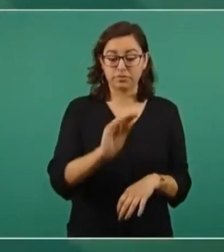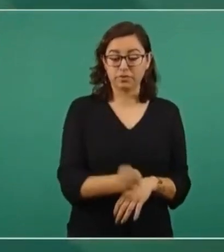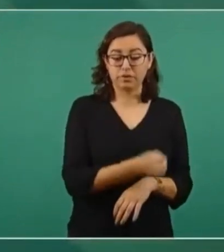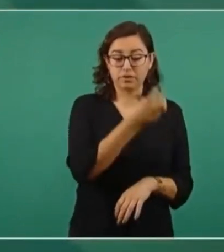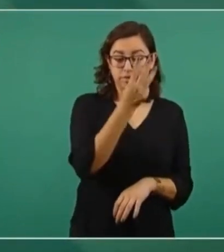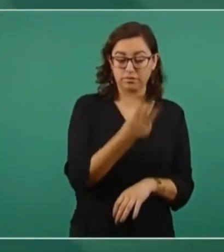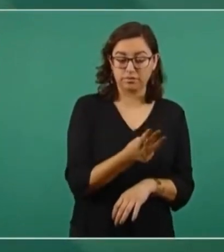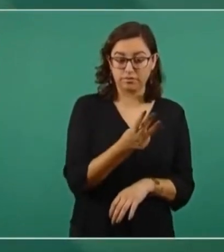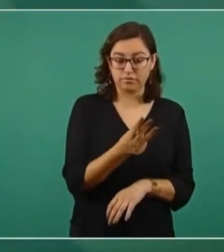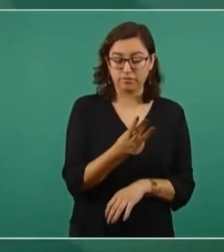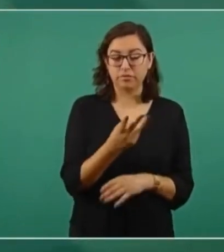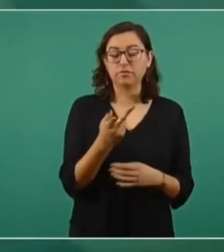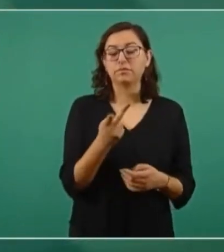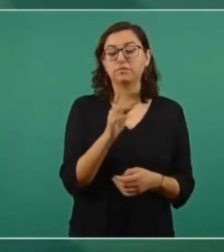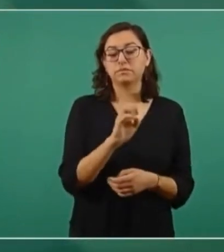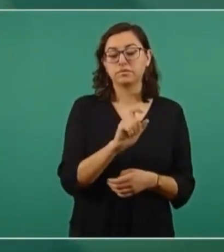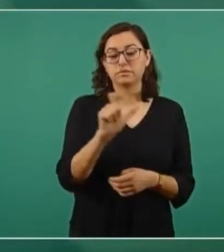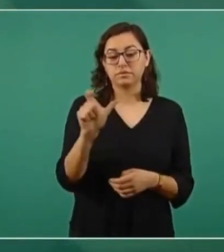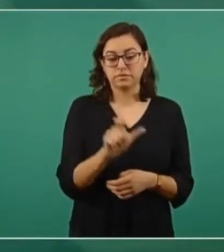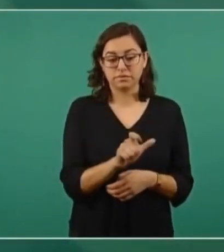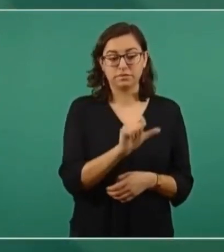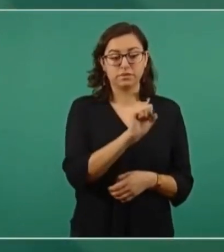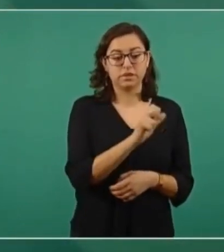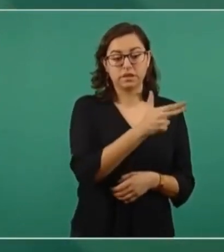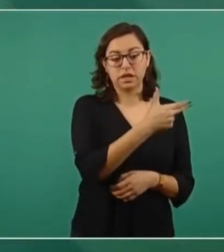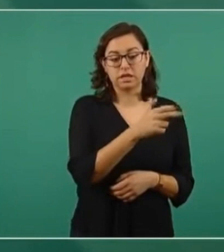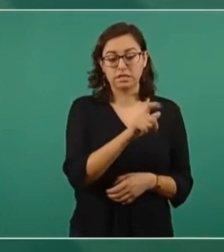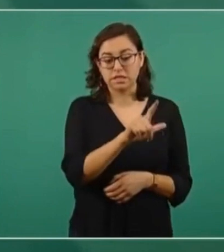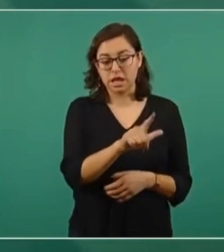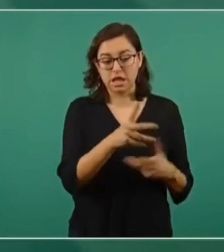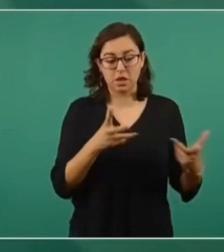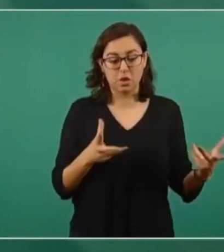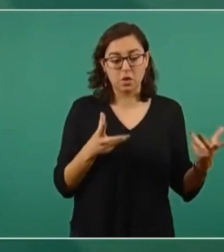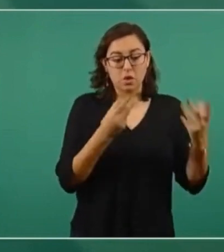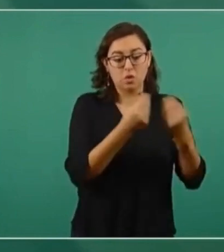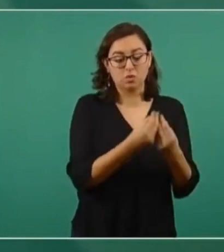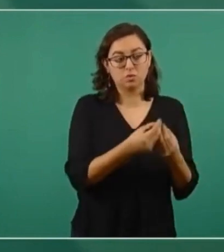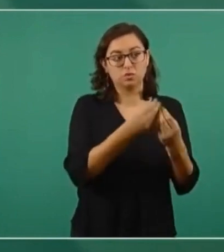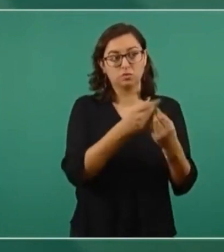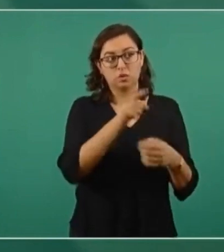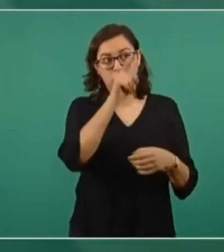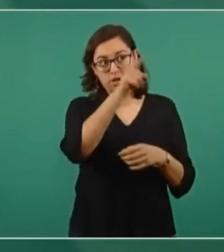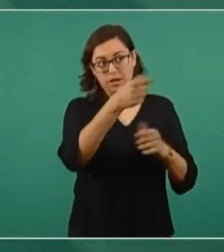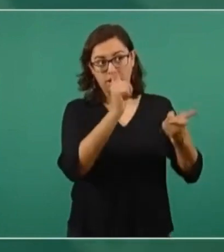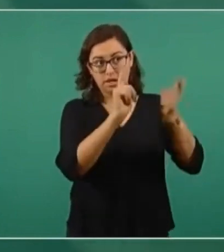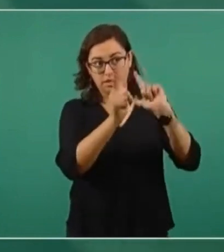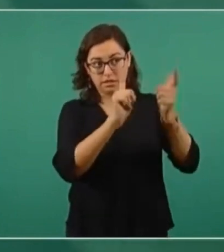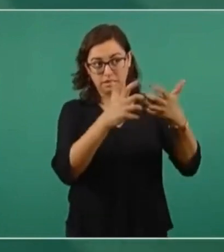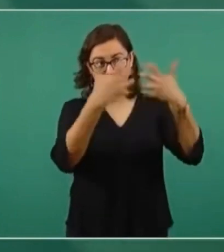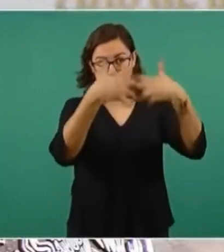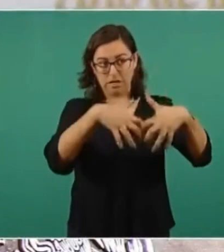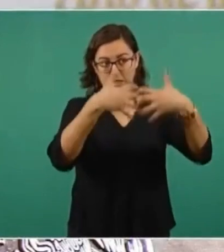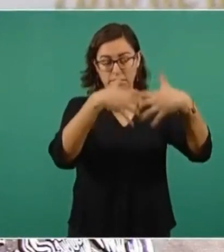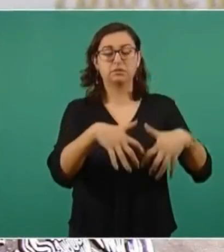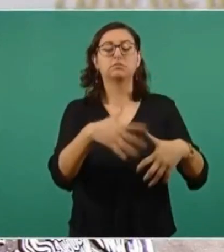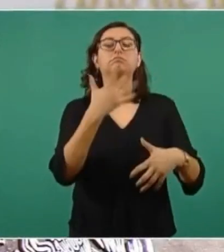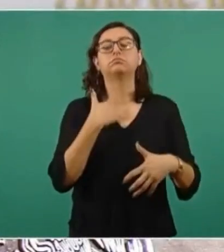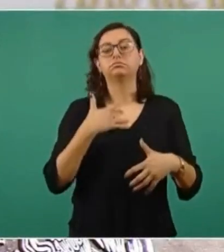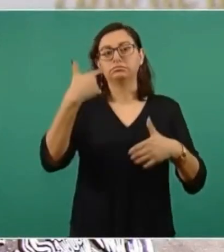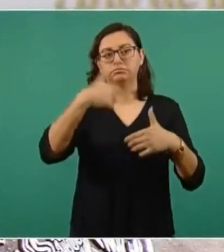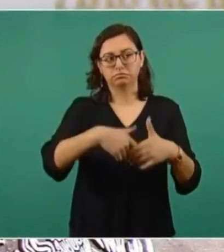se asoció con Shell para adquirir la refinería de Deer Park, ubicada en Houston, Texas,